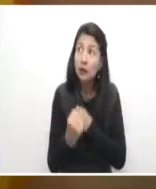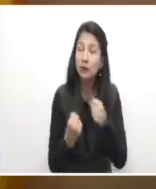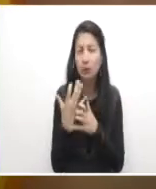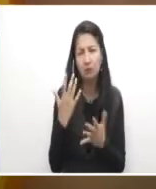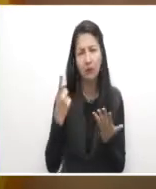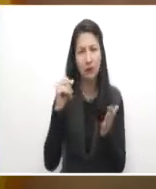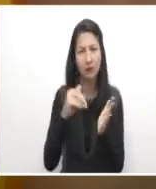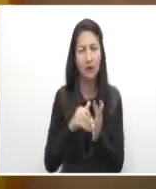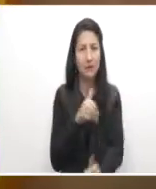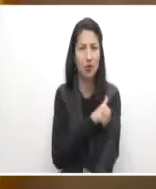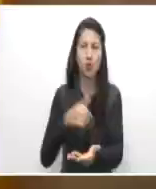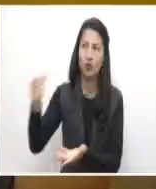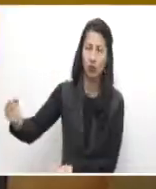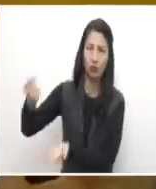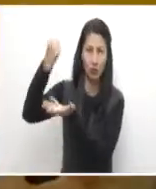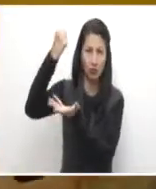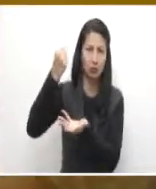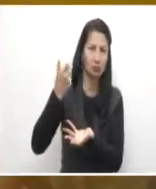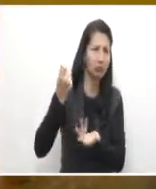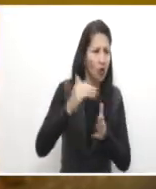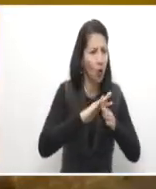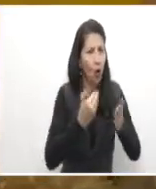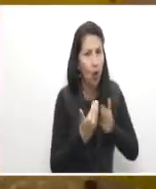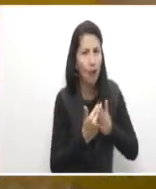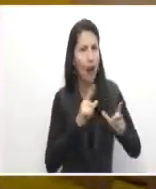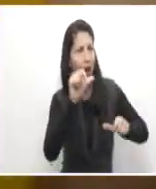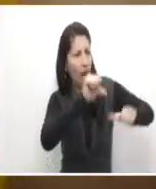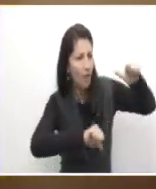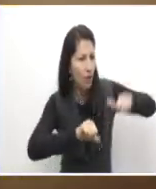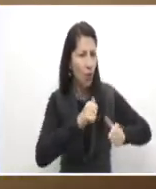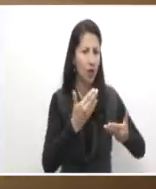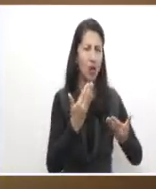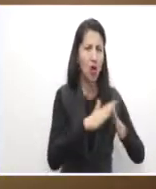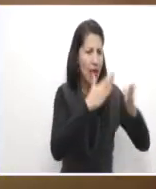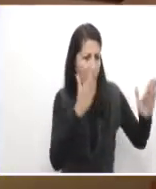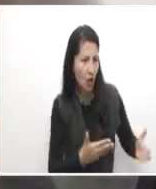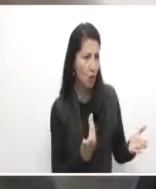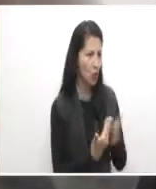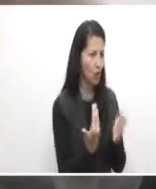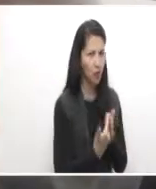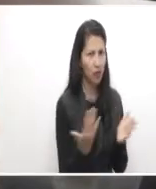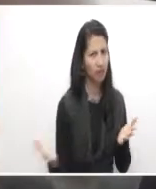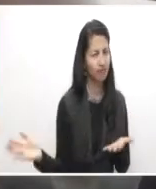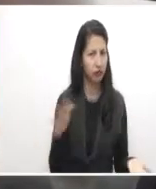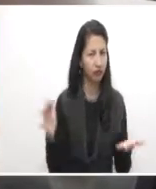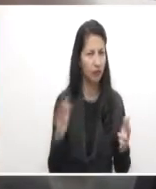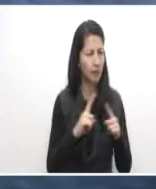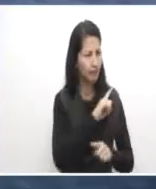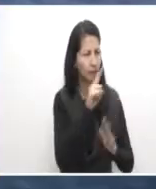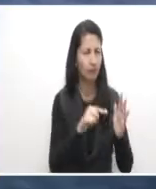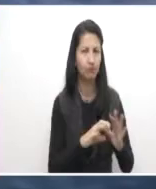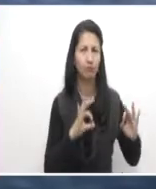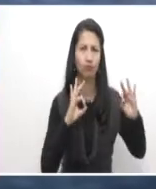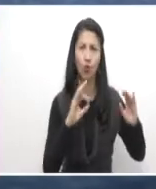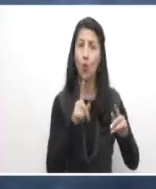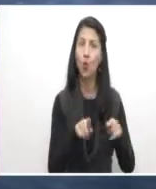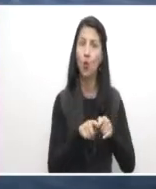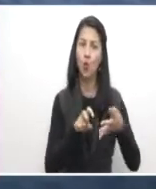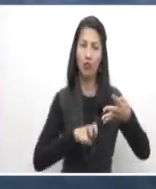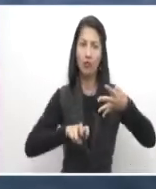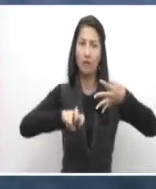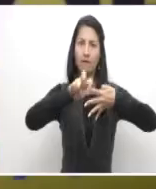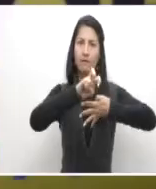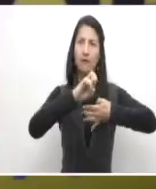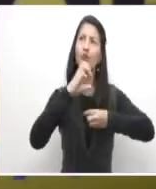en hardware, en equipos, en laboratorios, en simuladores, para colocar al Sena nacional al nivel de las entidades de